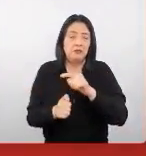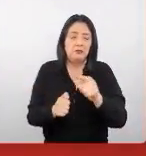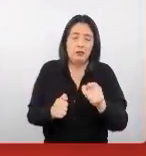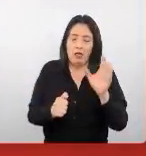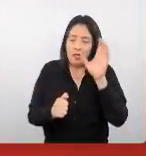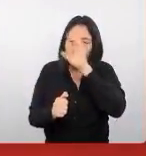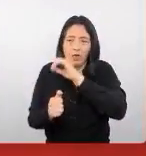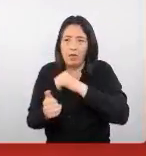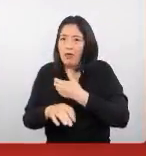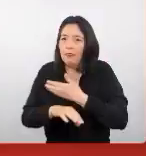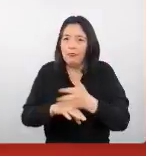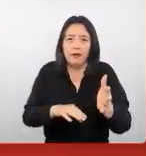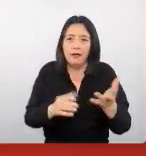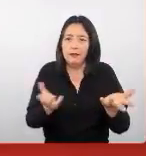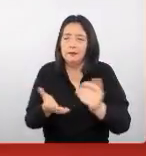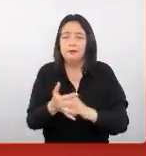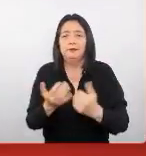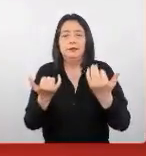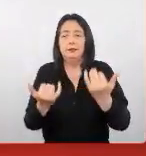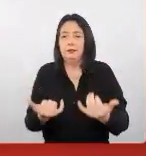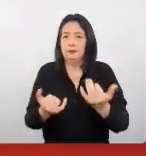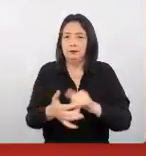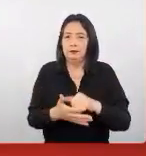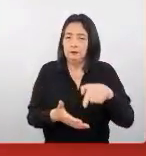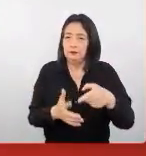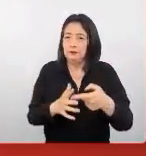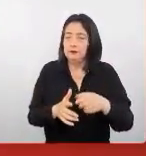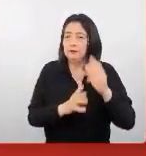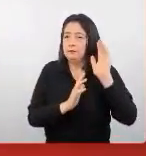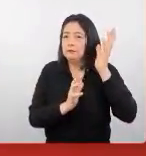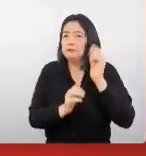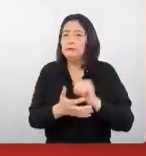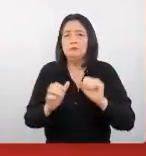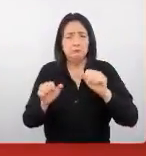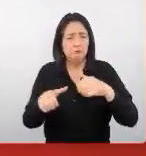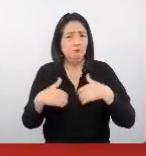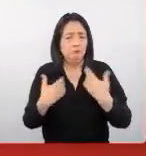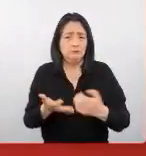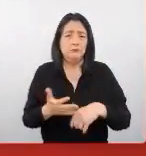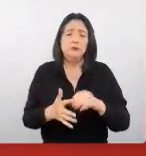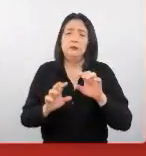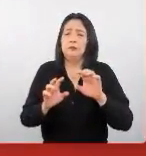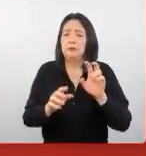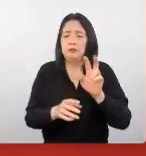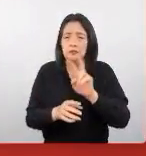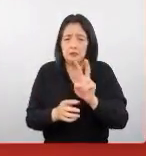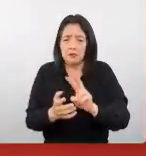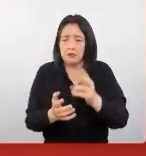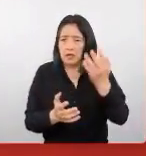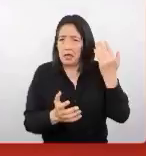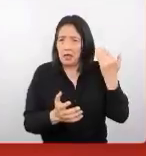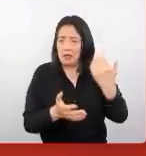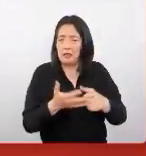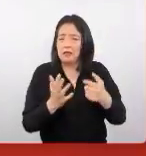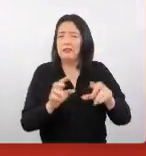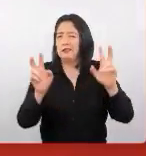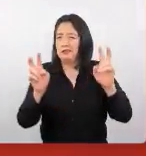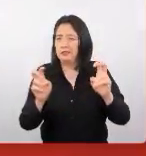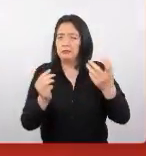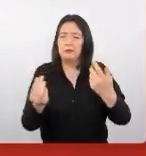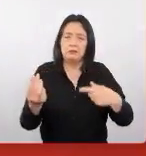del programa tarde, o sea, a partir de este evento, pueden ir leyendo la presentación anterior que era sobre el mercado